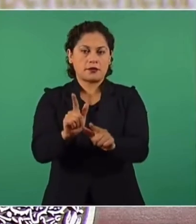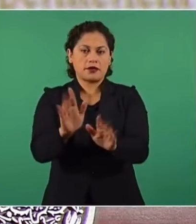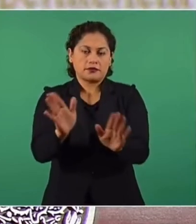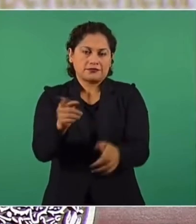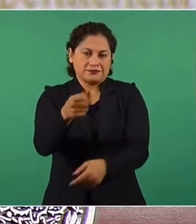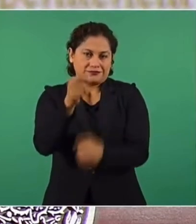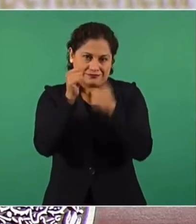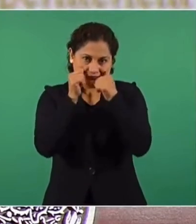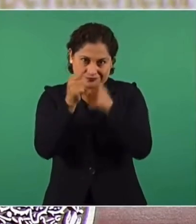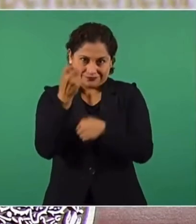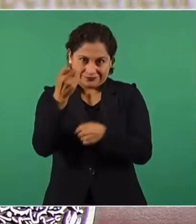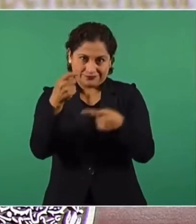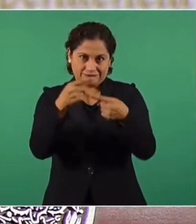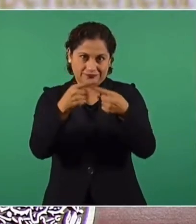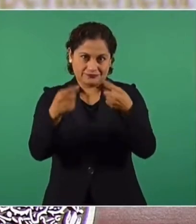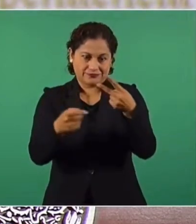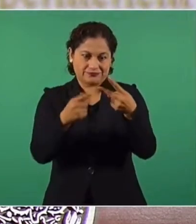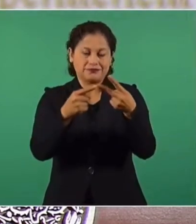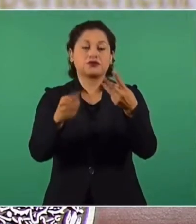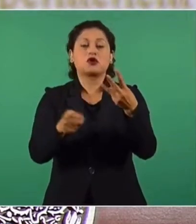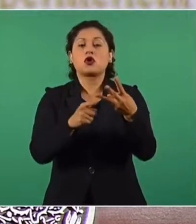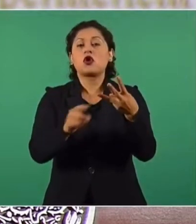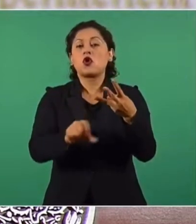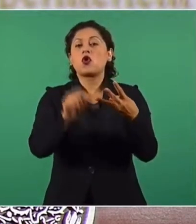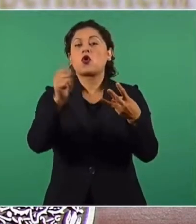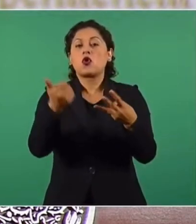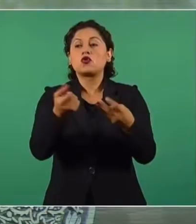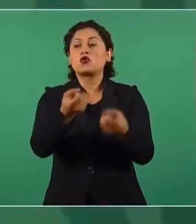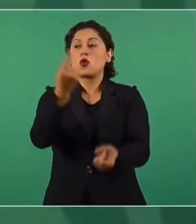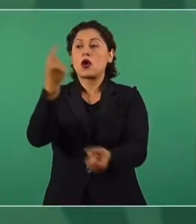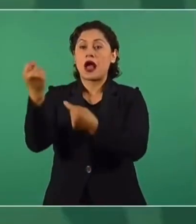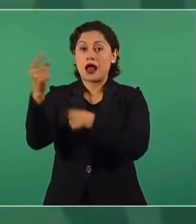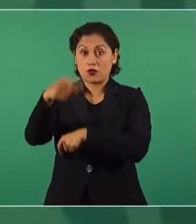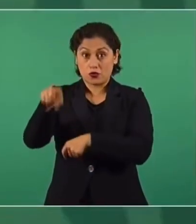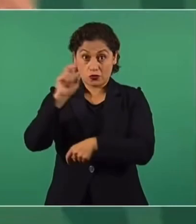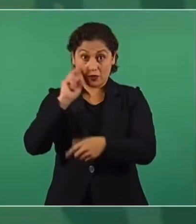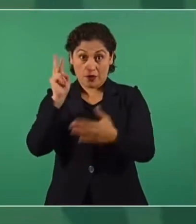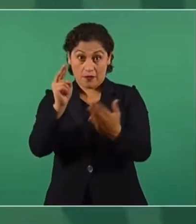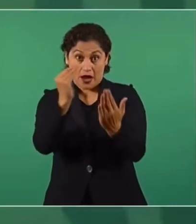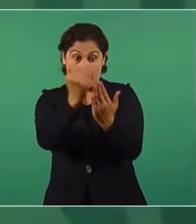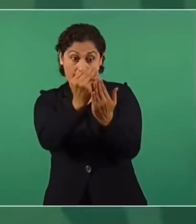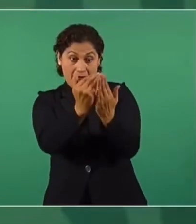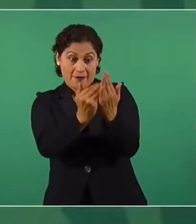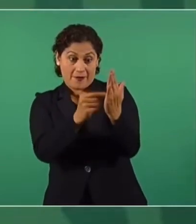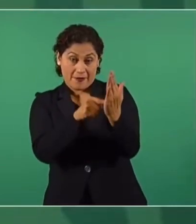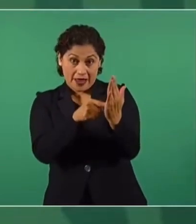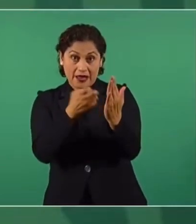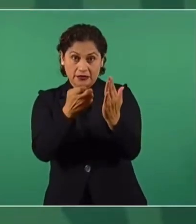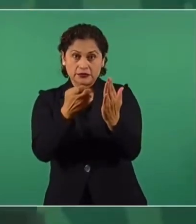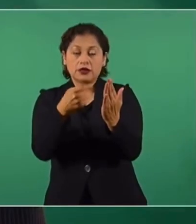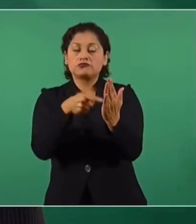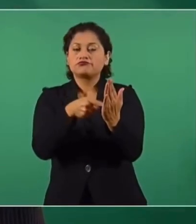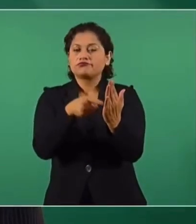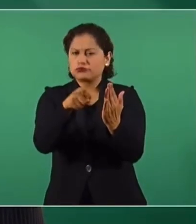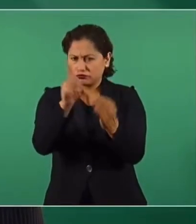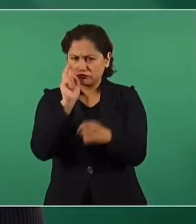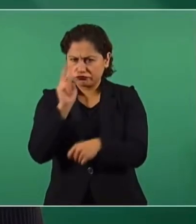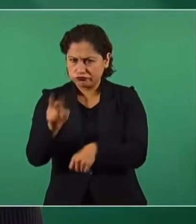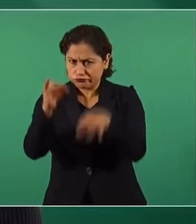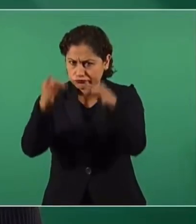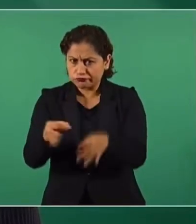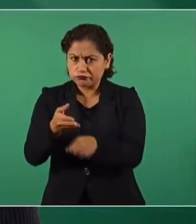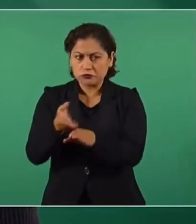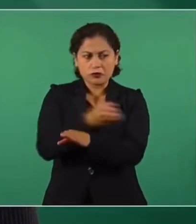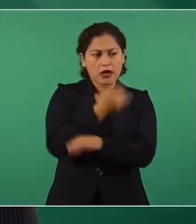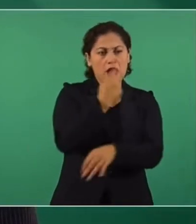aumentaron uno más por ahí ellos, si analizábamos esos puntos de esa carta del año pasado, establecía nada más lo